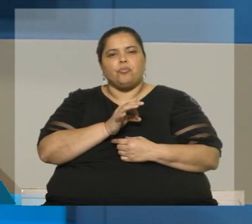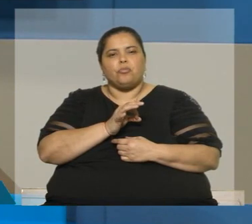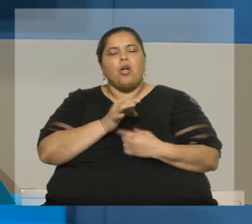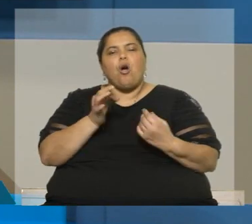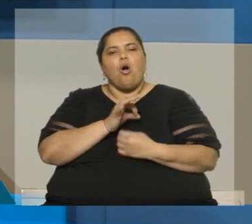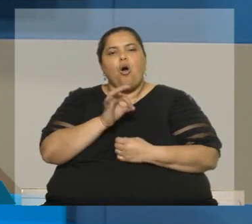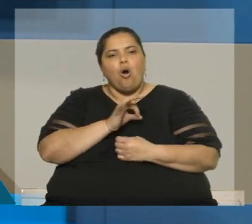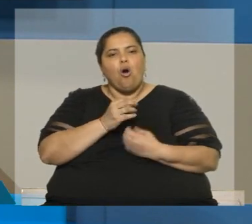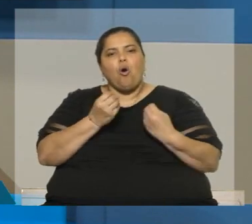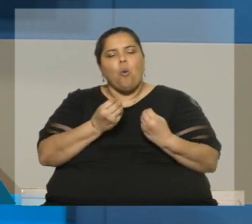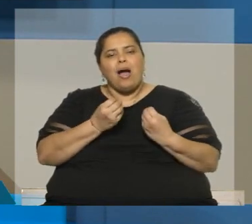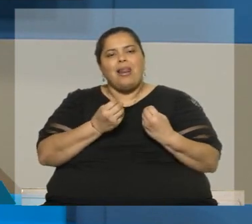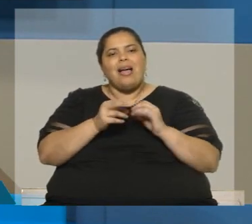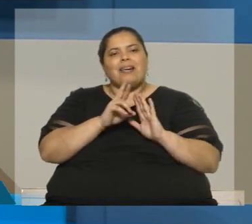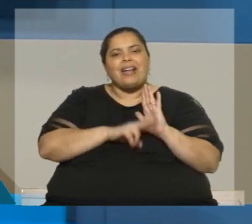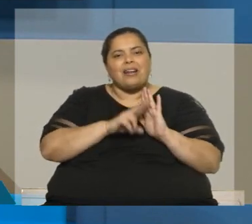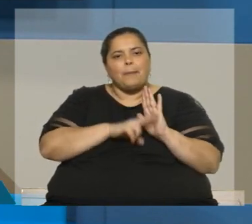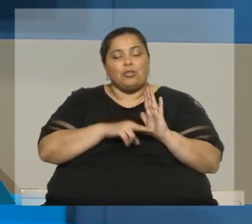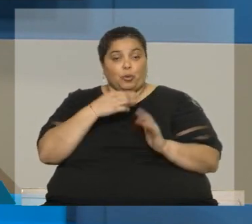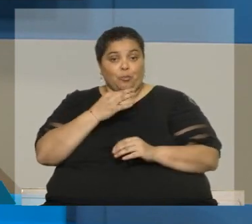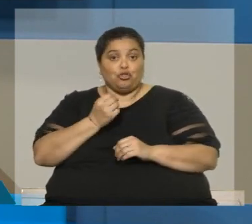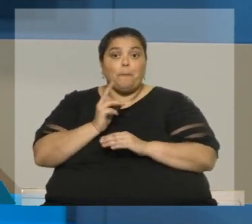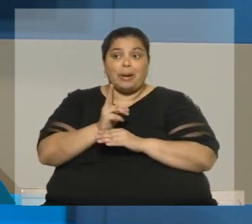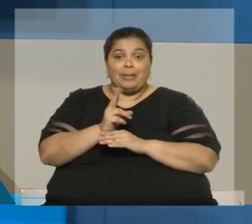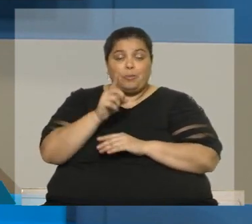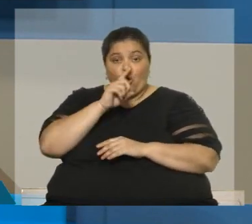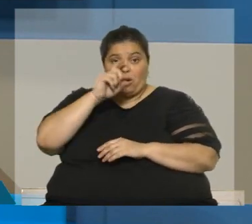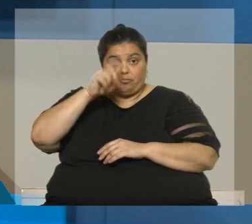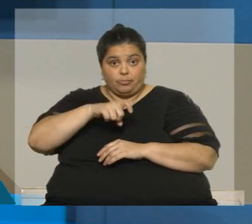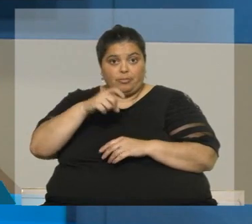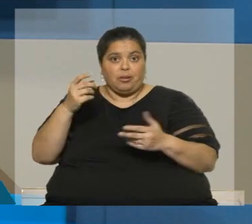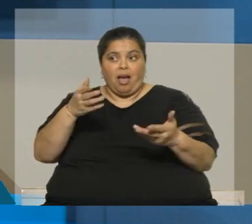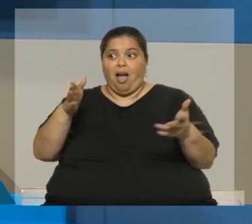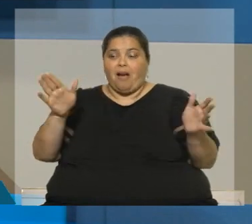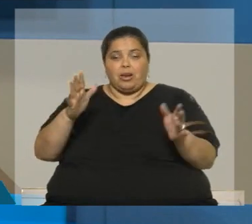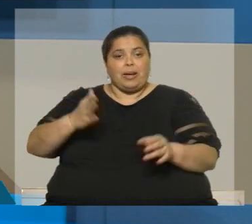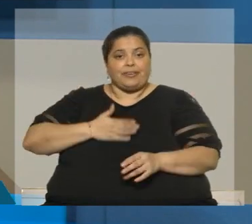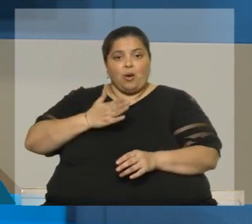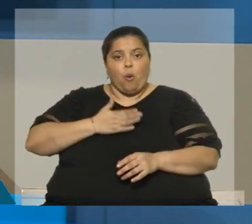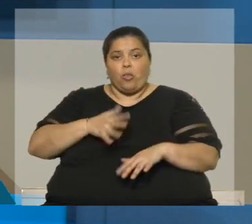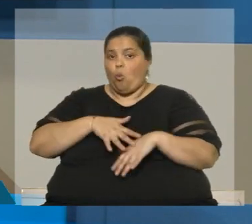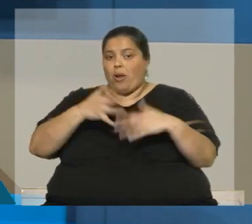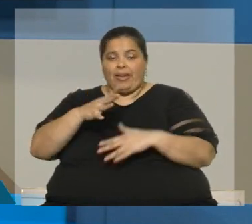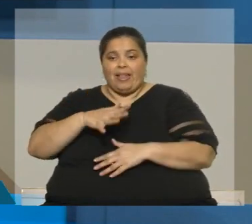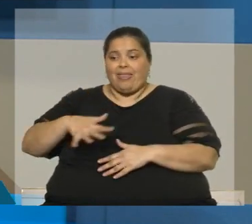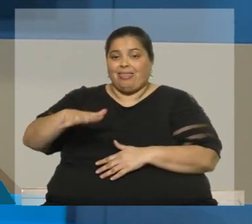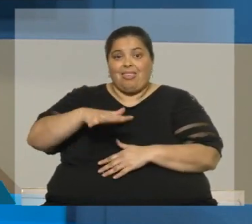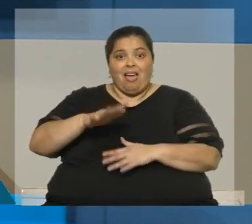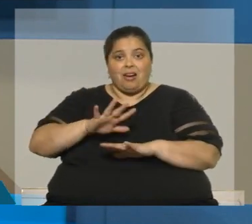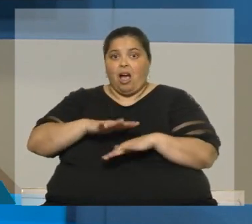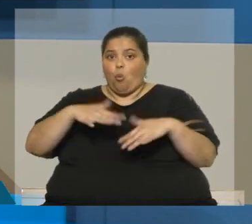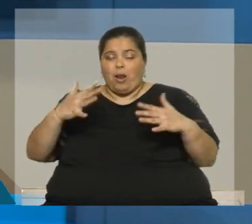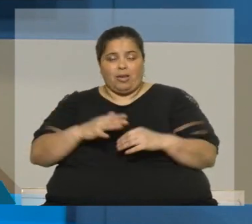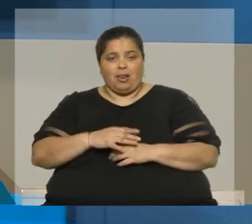Si permitimos lo de Ucrania se abre la espita para cualquier reclamación territorial o cualquier redentismo